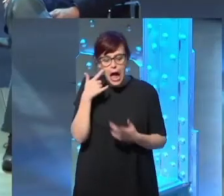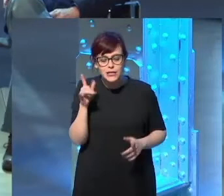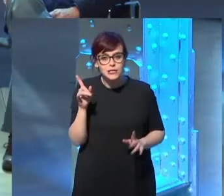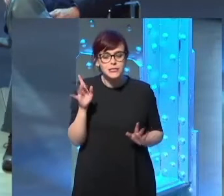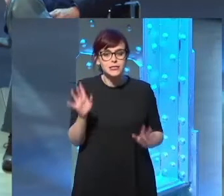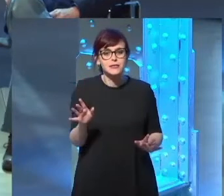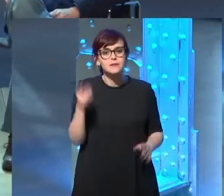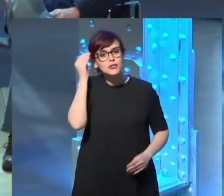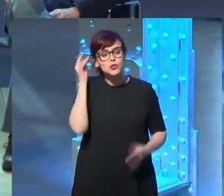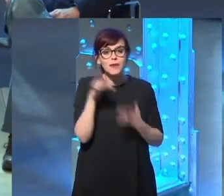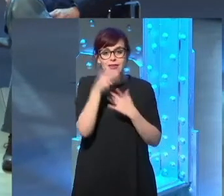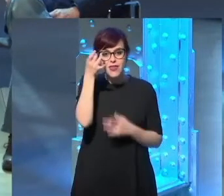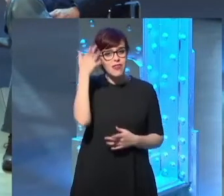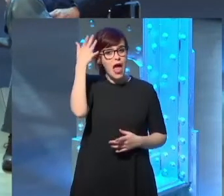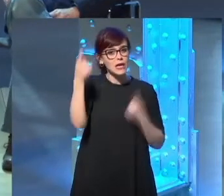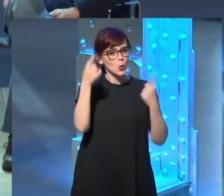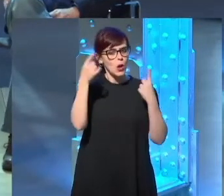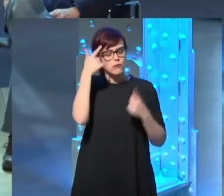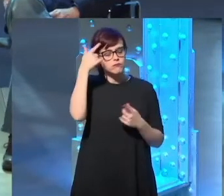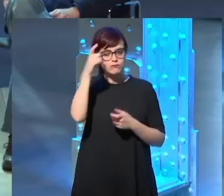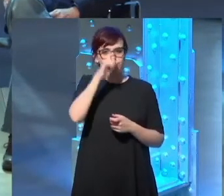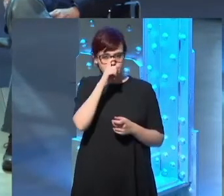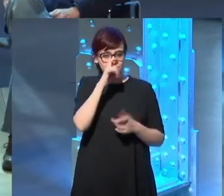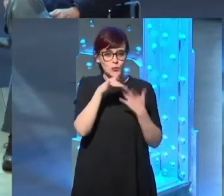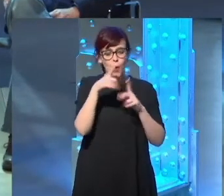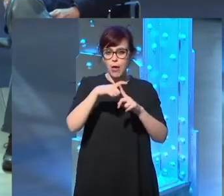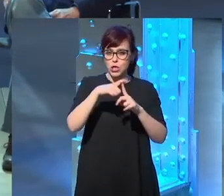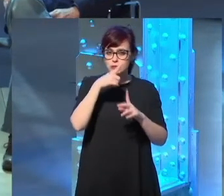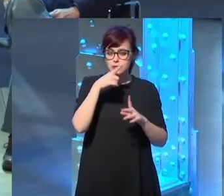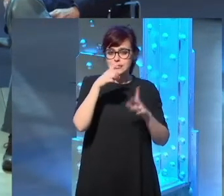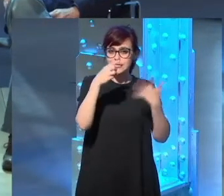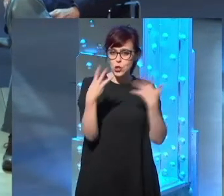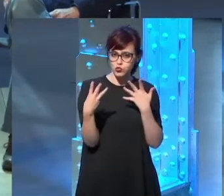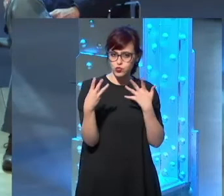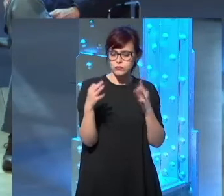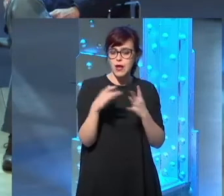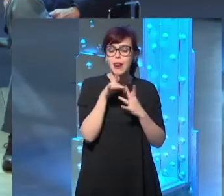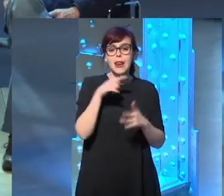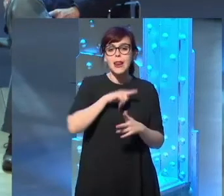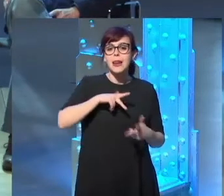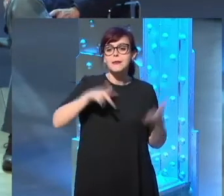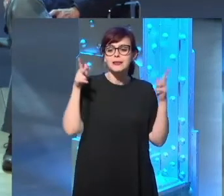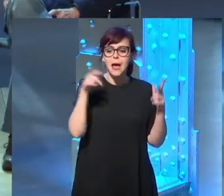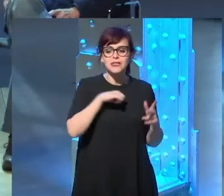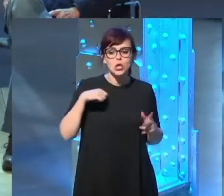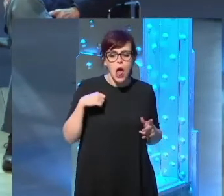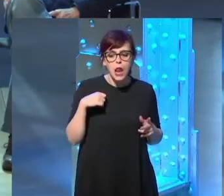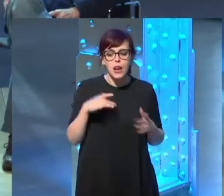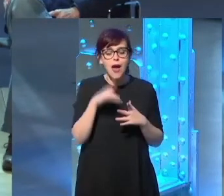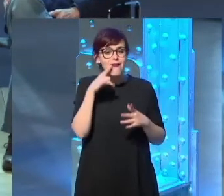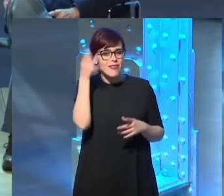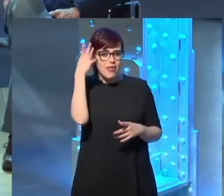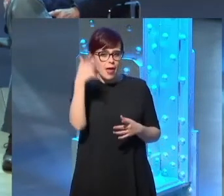Yo creo que hay ideas que han quedado, y lo ha dicho antes Joaquín, del mayo del 68. Yo creo que todo lo que es la libertad personal, la idea de